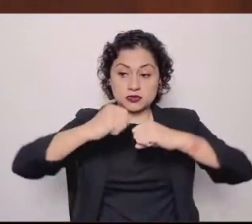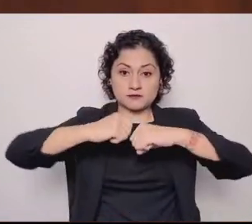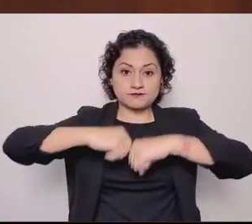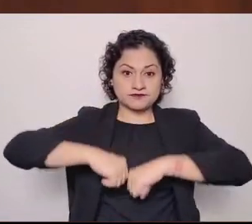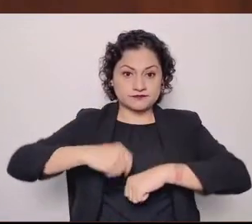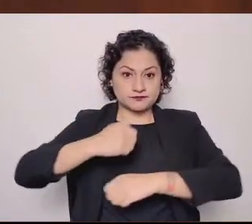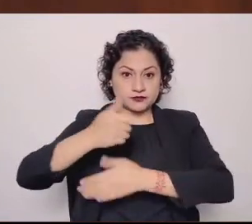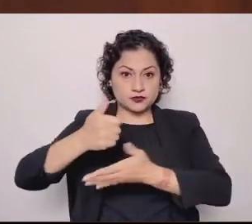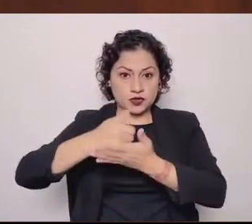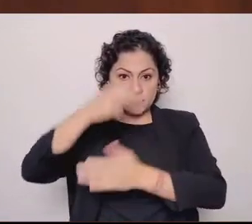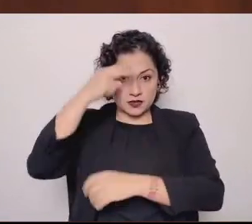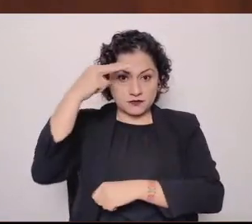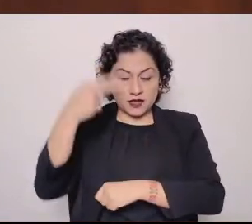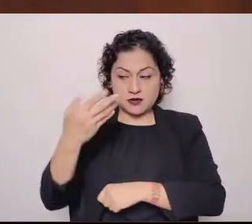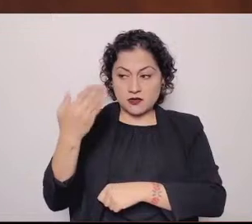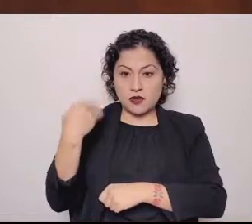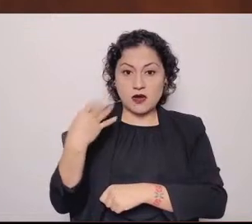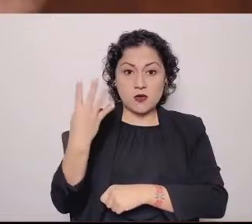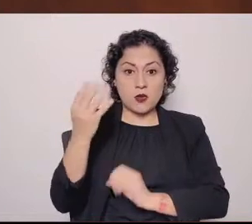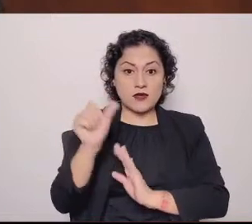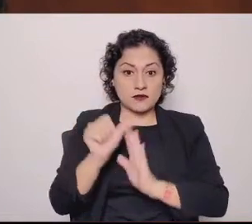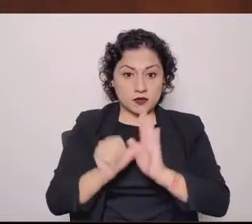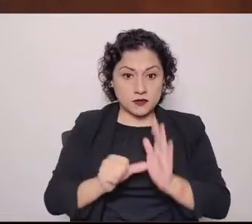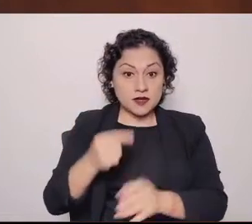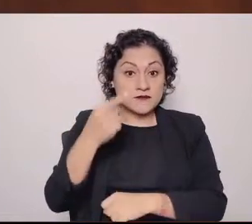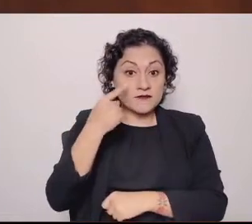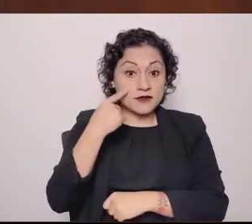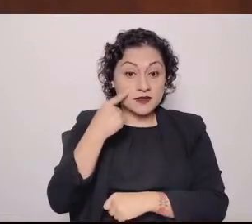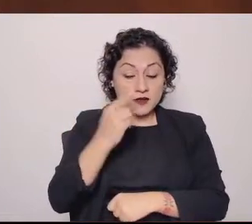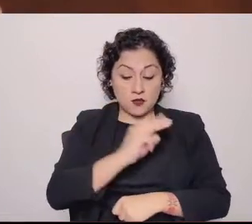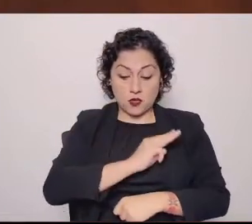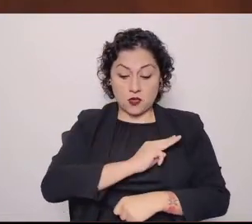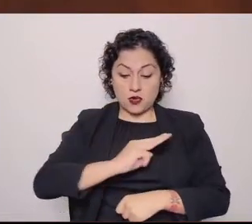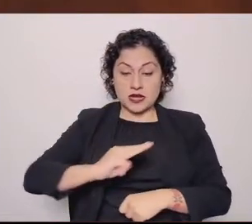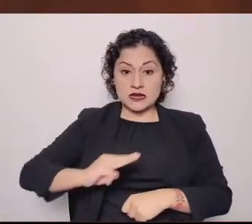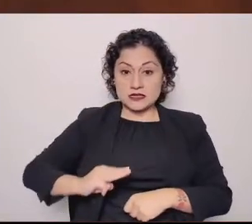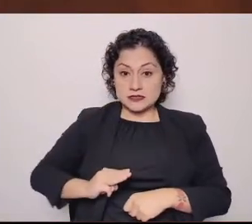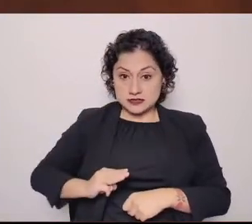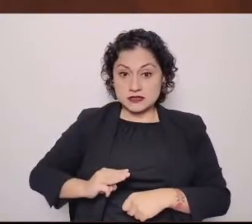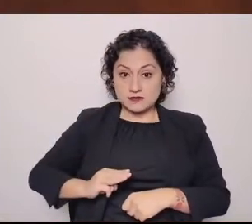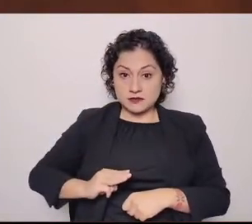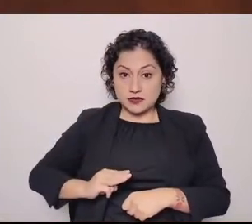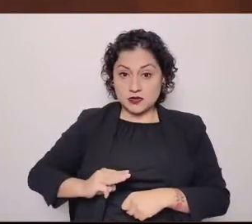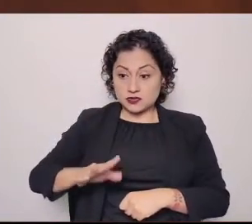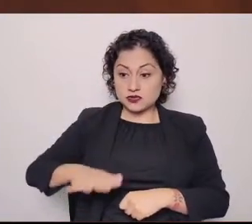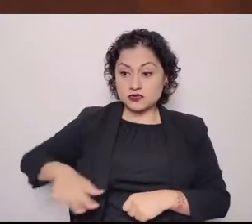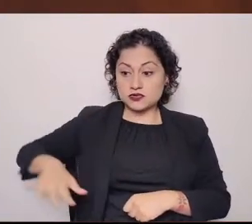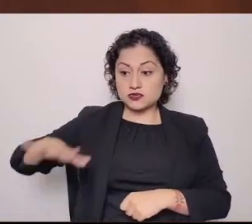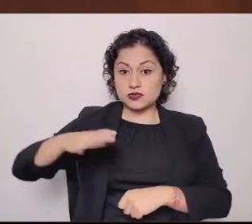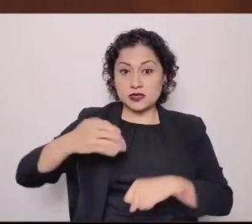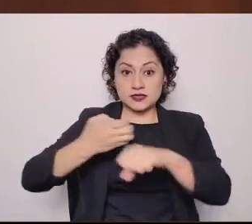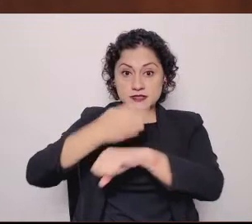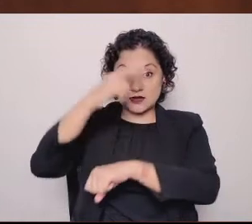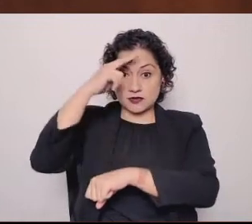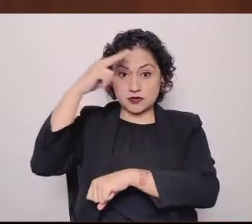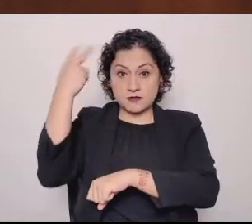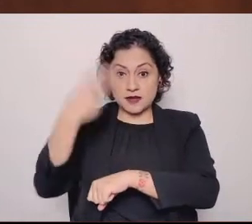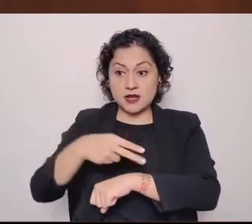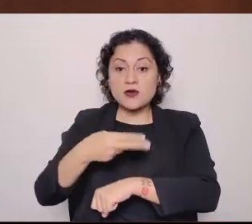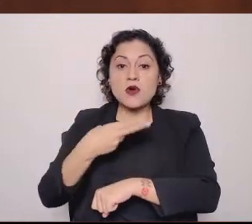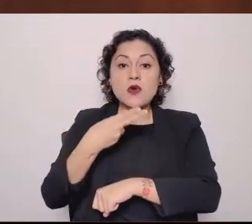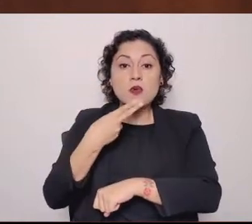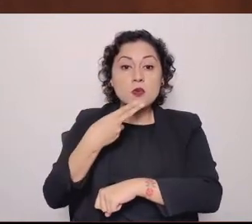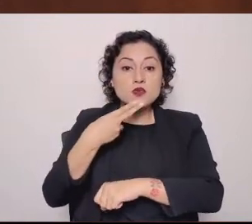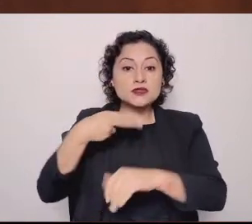se trasladaban de municipios ubicados en el oriente de nuestra entidad. A la